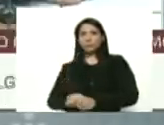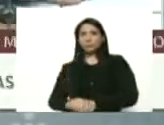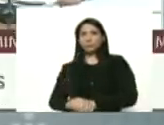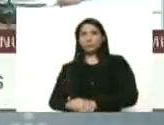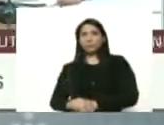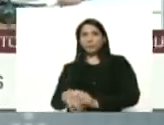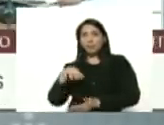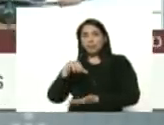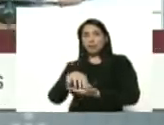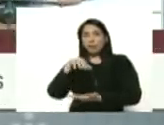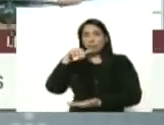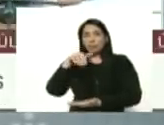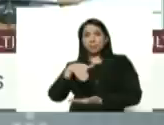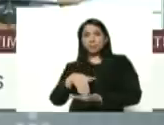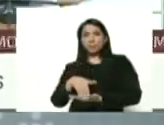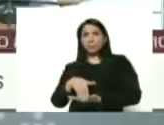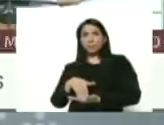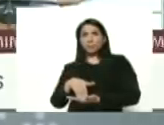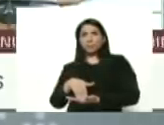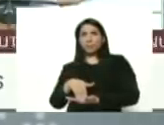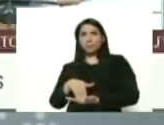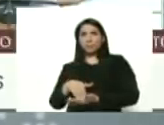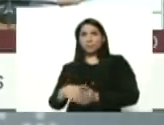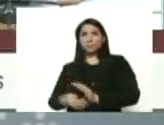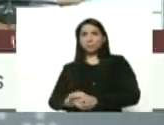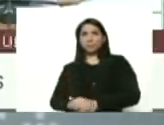estado Miranda Santa Cruz del Este